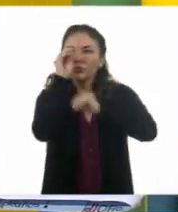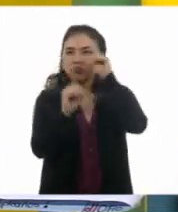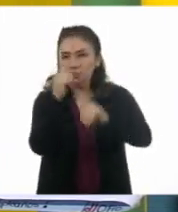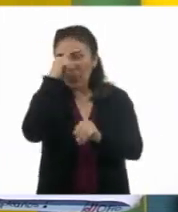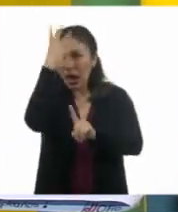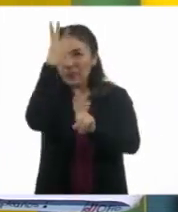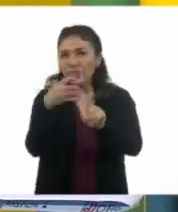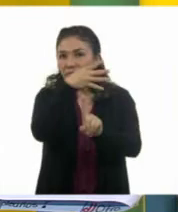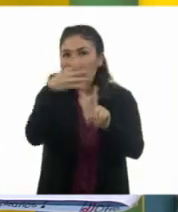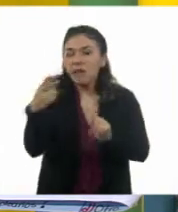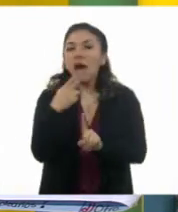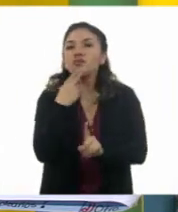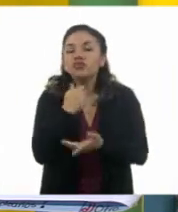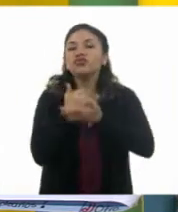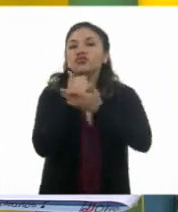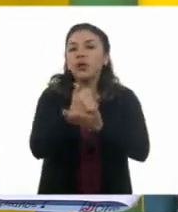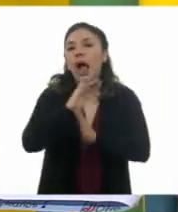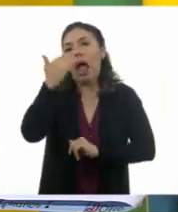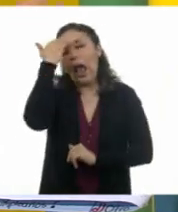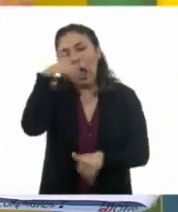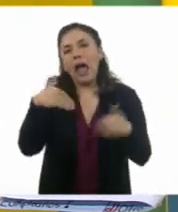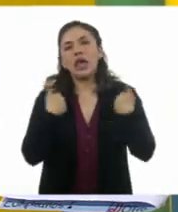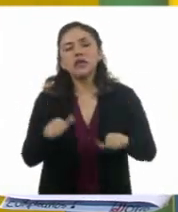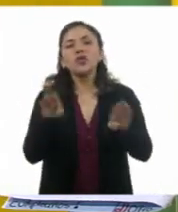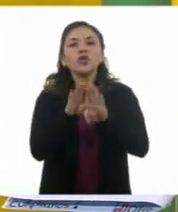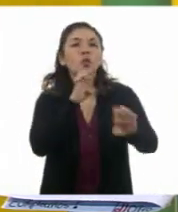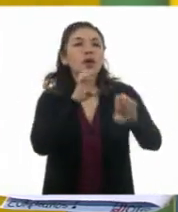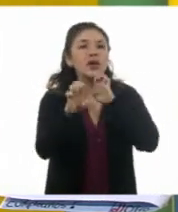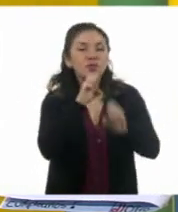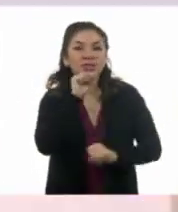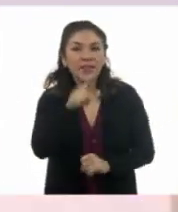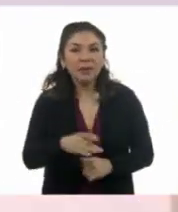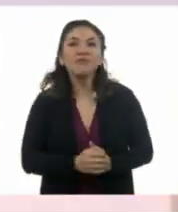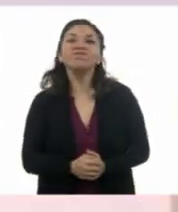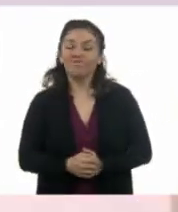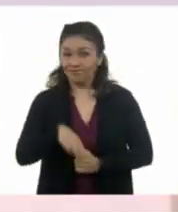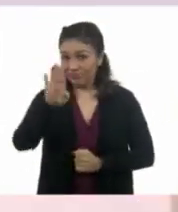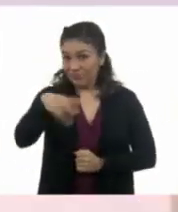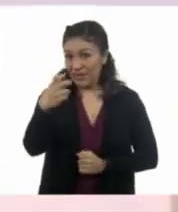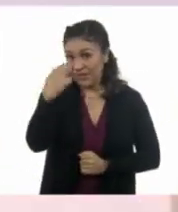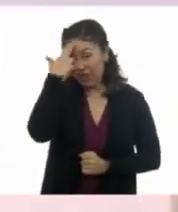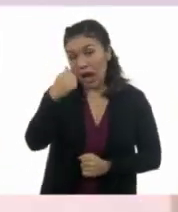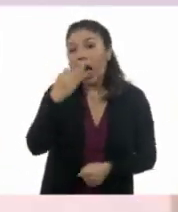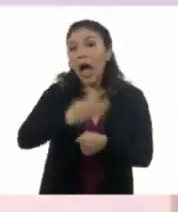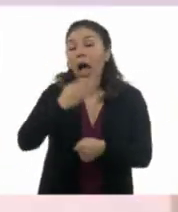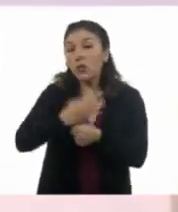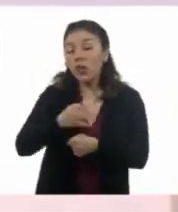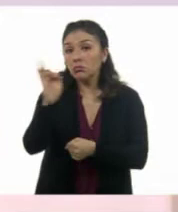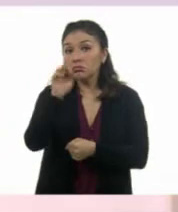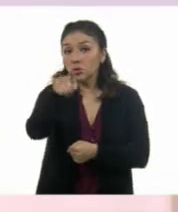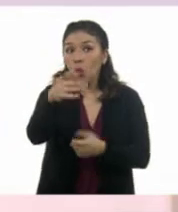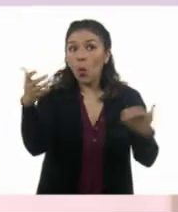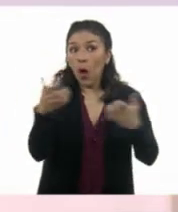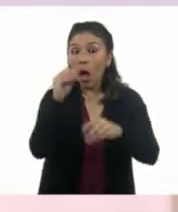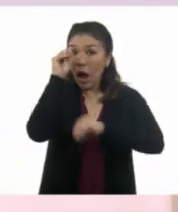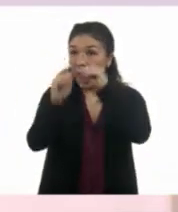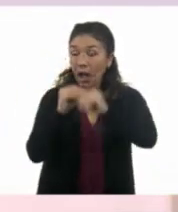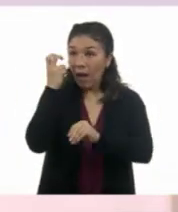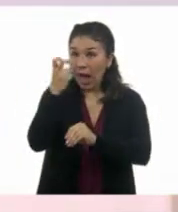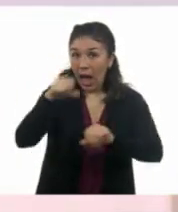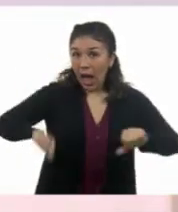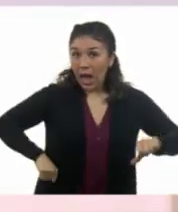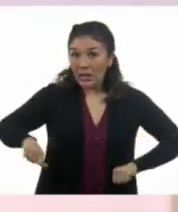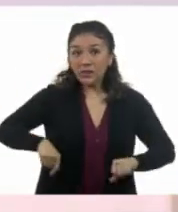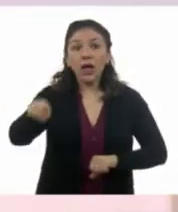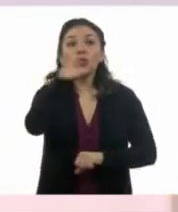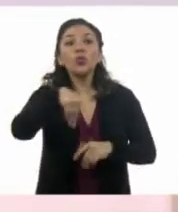elaborar este tipo de tablas y este tipo de encuestas también. Así es, Erick. Y por eso es importante que cuando estemos haciendo estas actividades, ellos